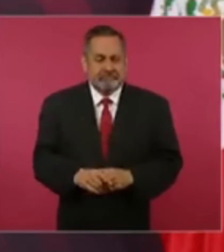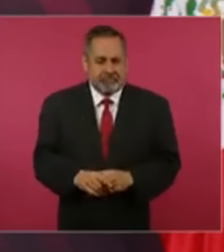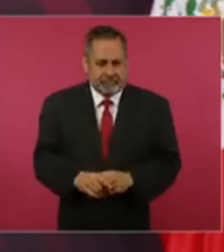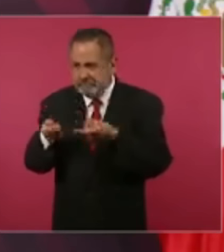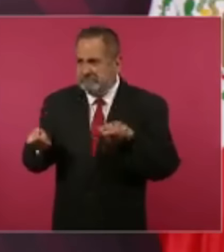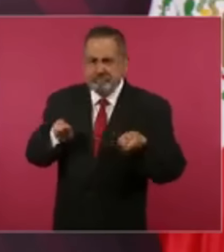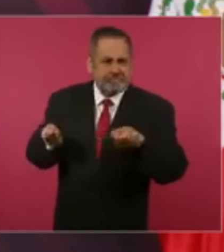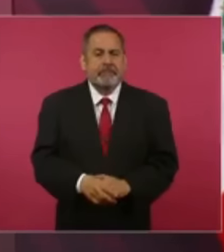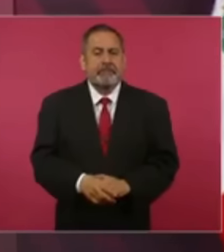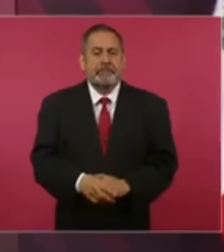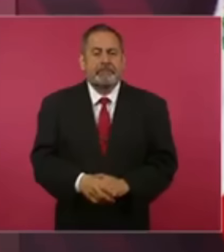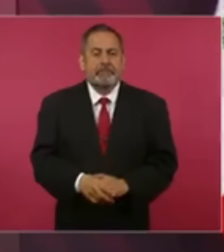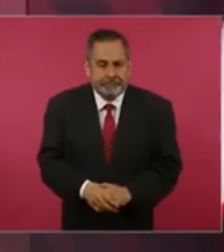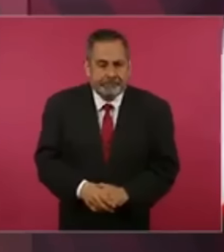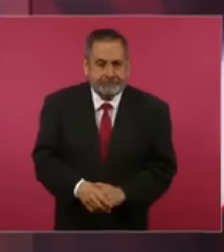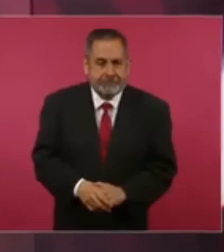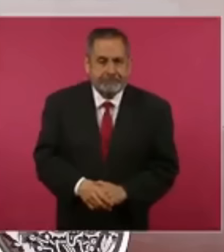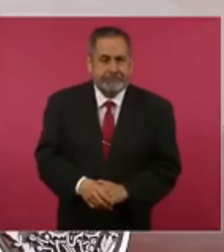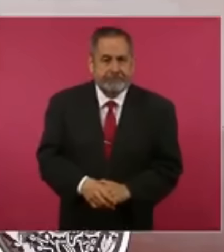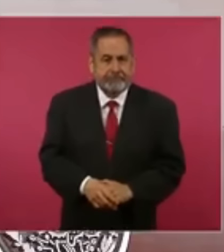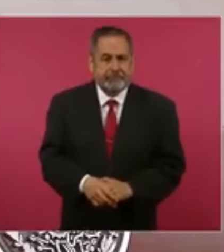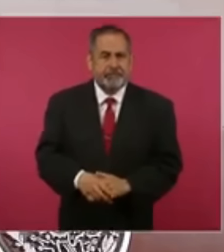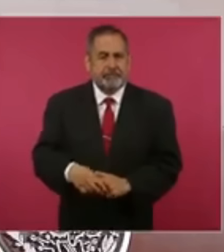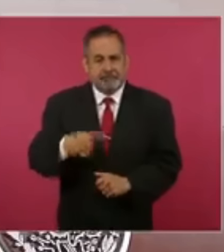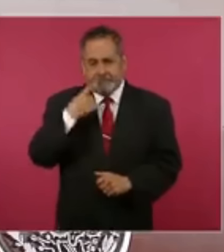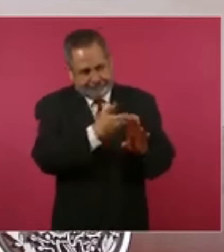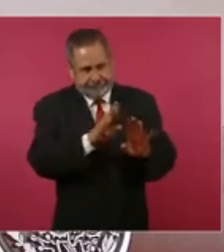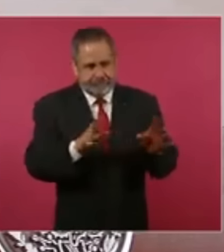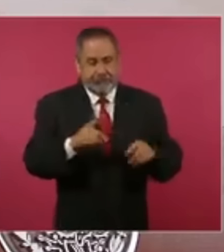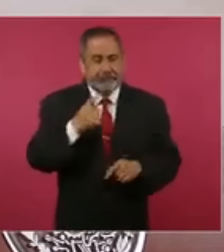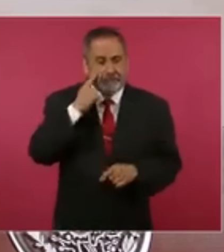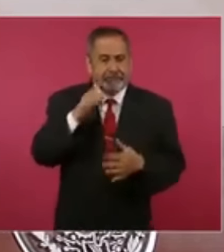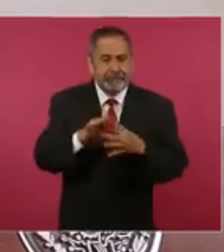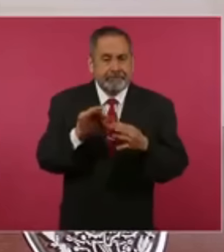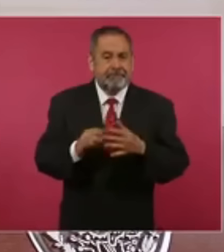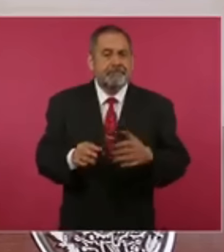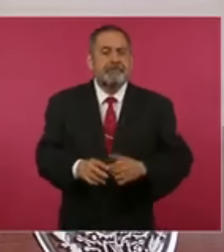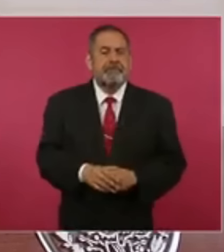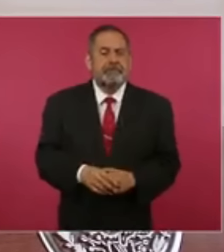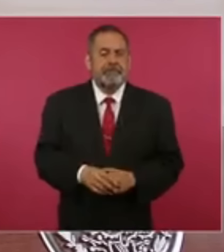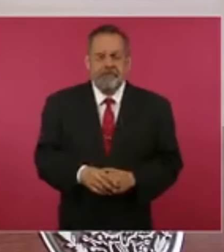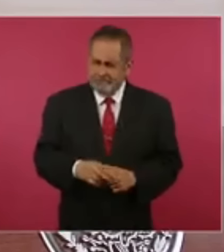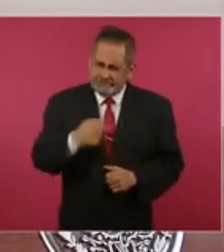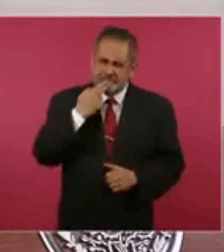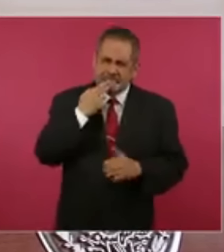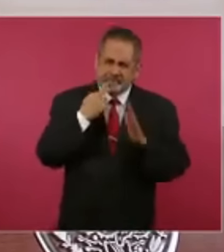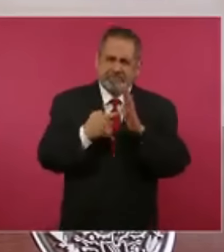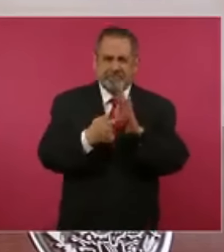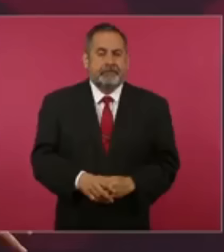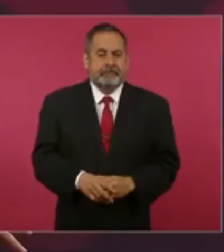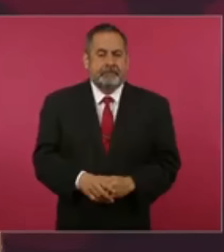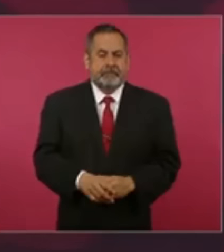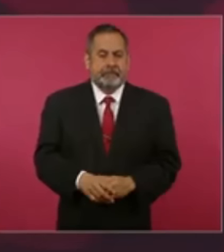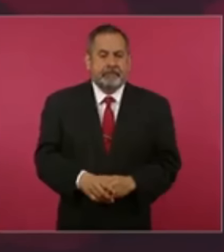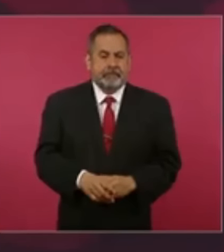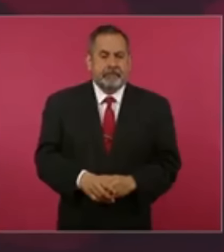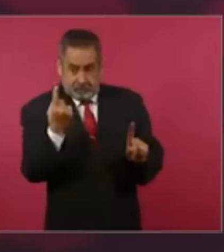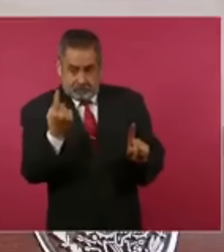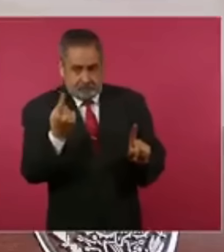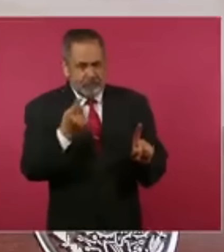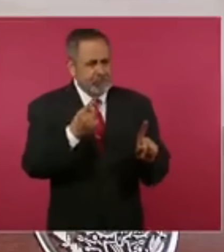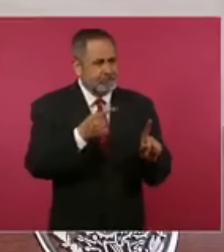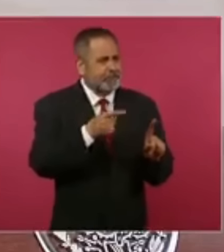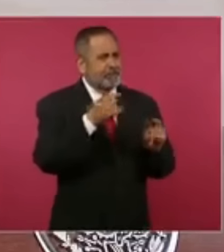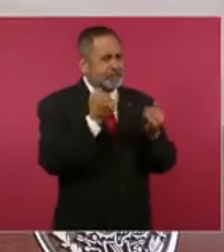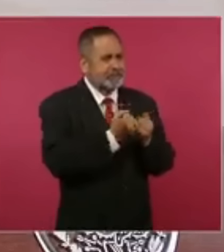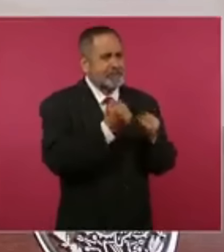secuencia. Y miren, no es que traiga yo fijación con él, pero sirven para ejemplificar, porque no es él,